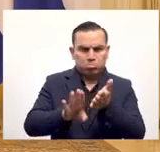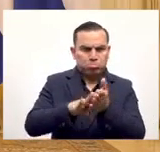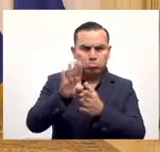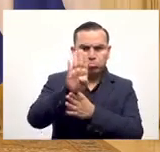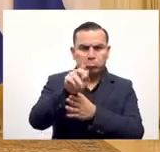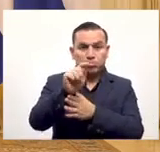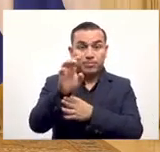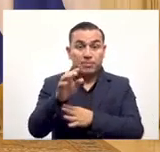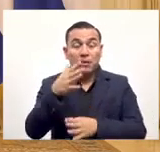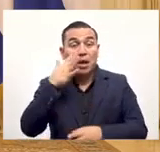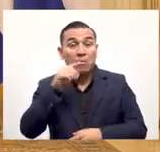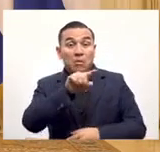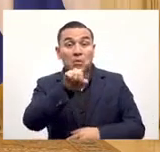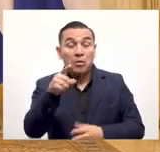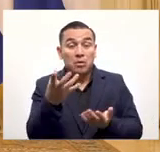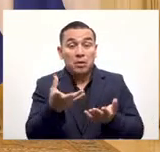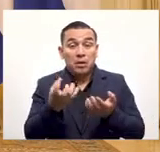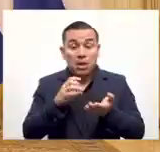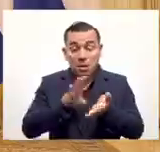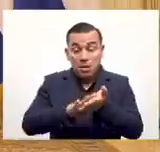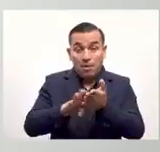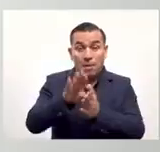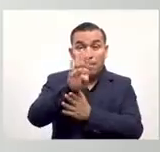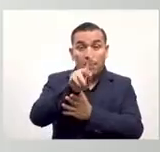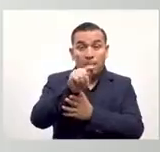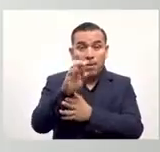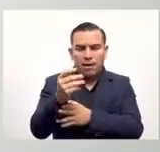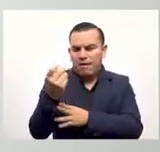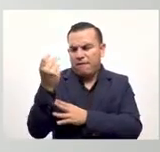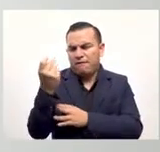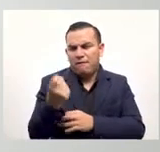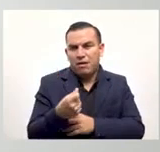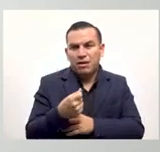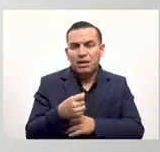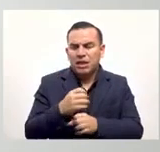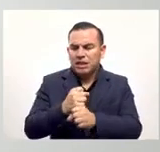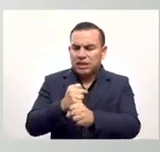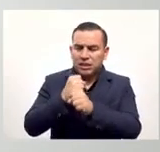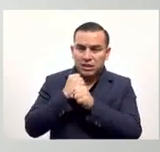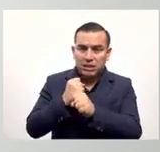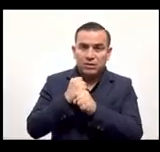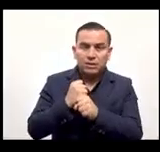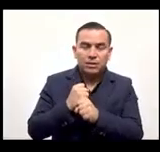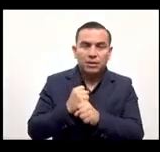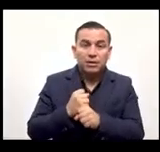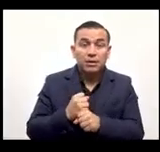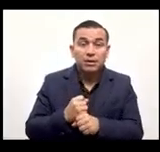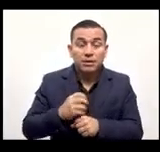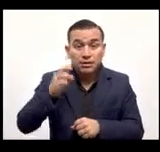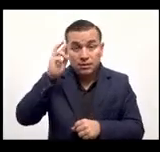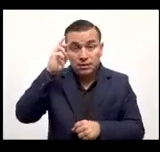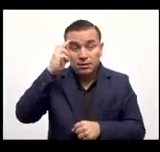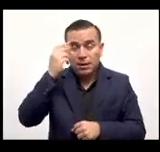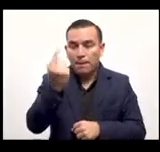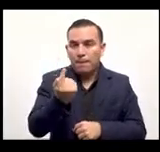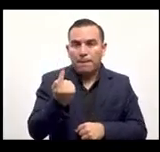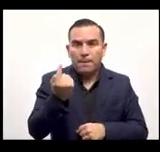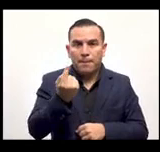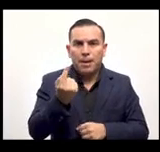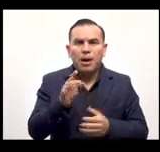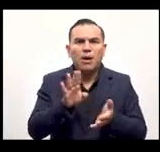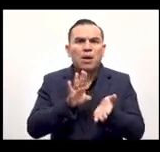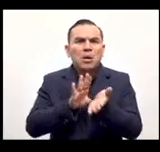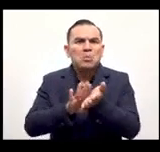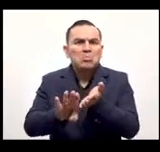pero si alguien quiere comprar bitcoin lo puede hacer desde la wallet de una manera instantánea segura y gratuita tiene esto es una